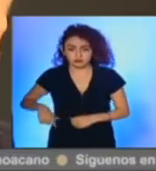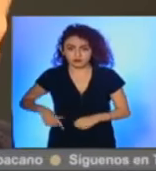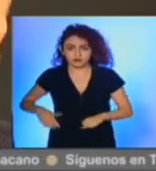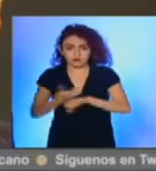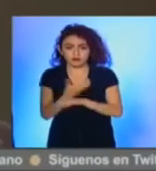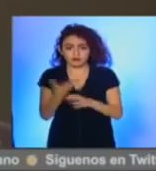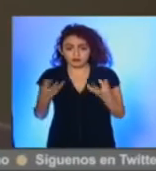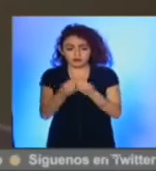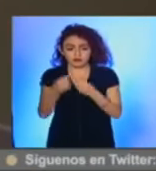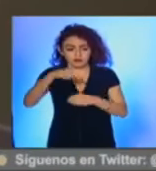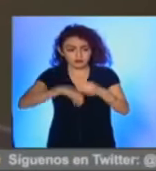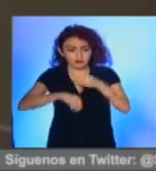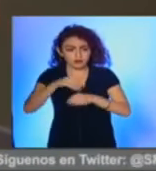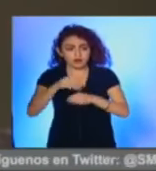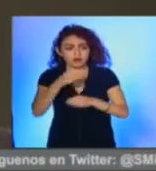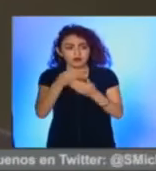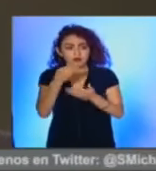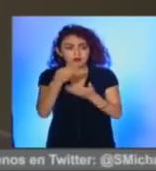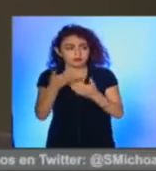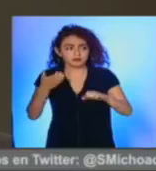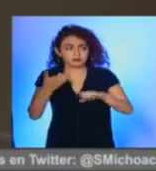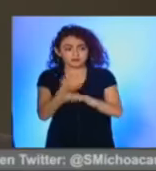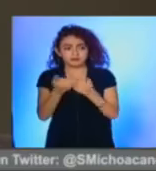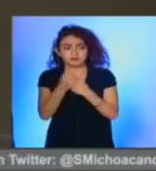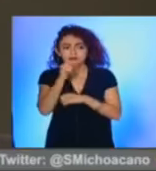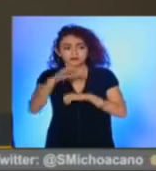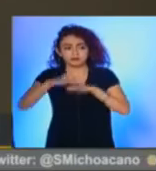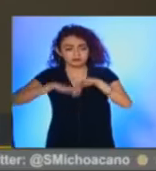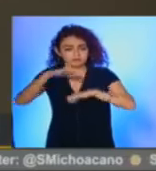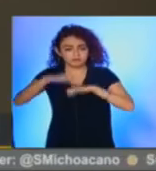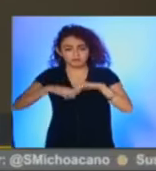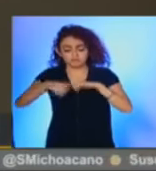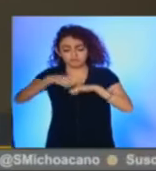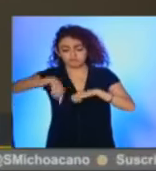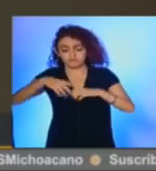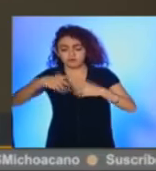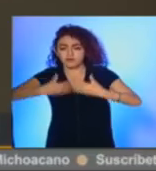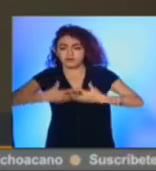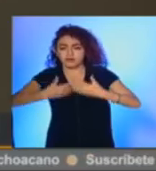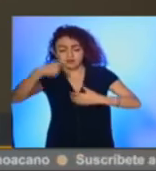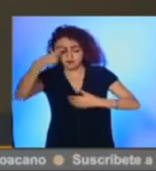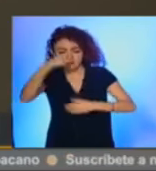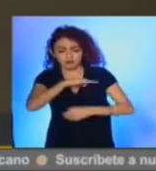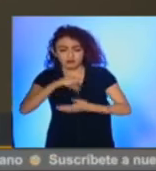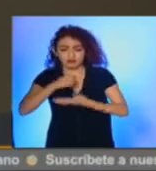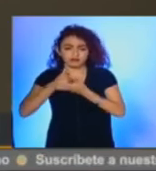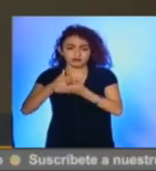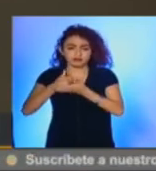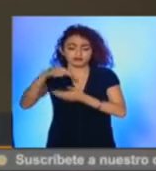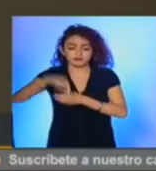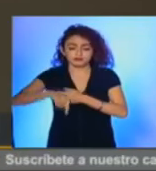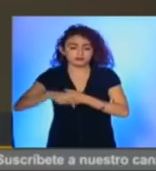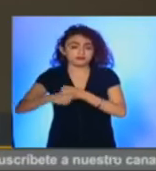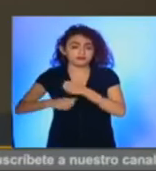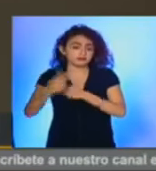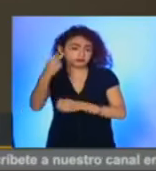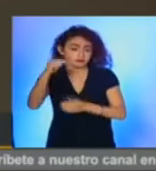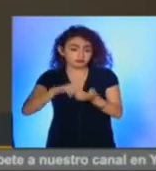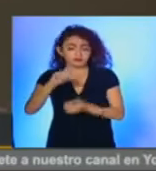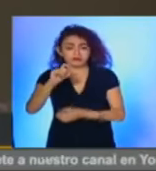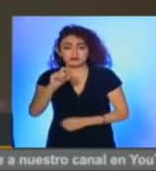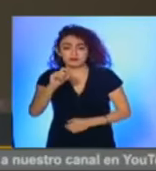otras instituciones del estado, así como de empresarios, para que este año sea